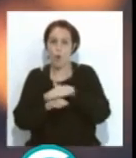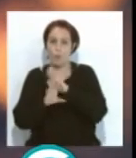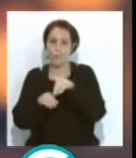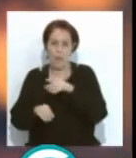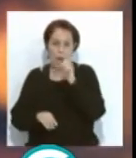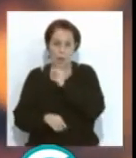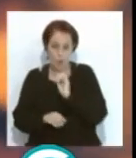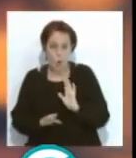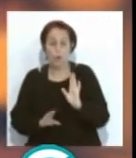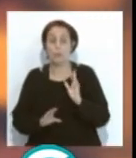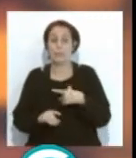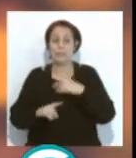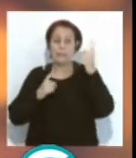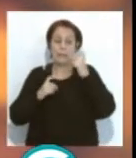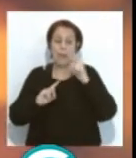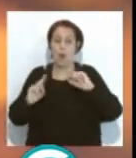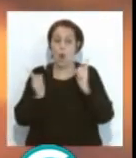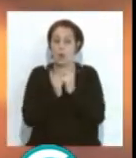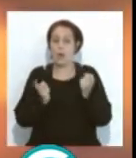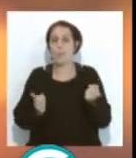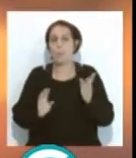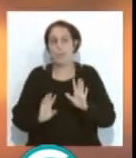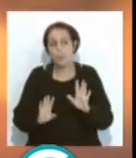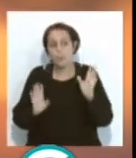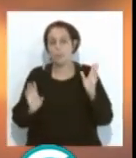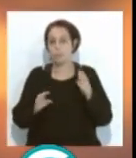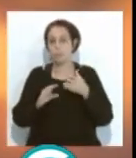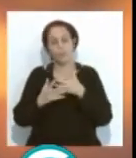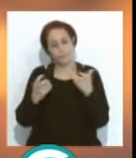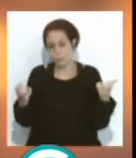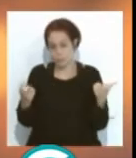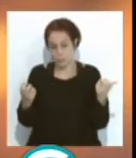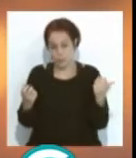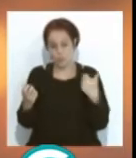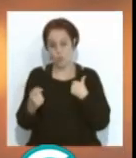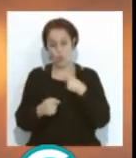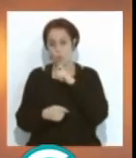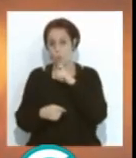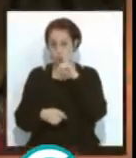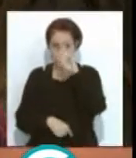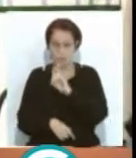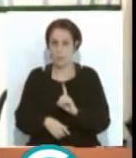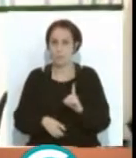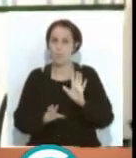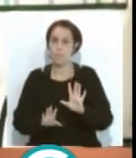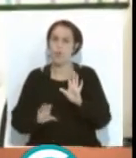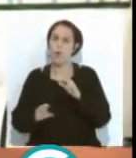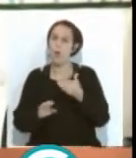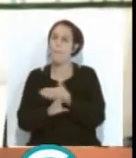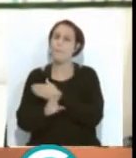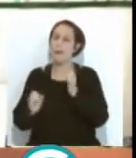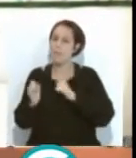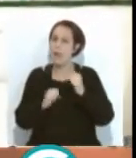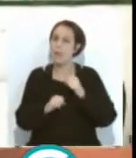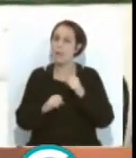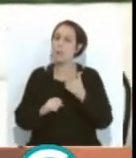intenta acortar, pero tampoco tengo fórmula. En cualquier caso, sí, defensora de preliminares con